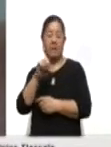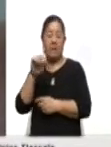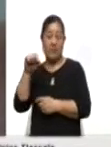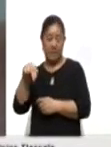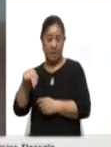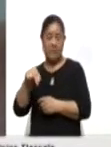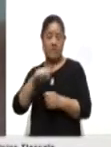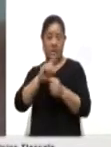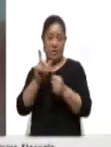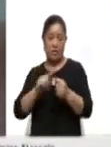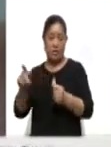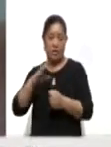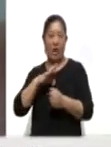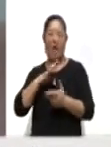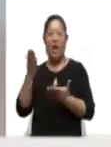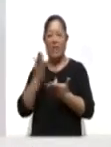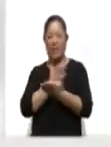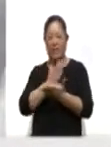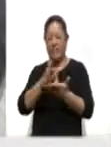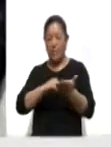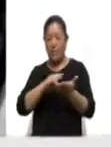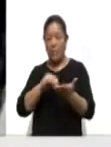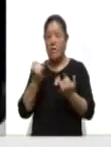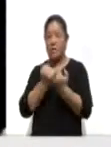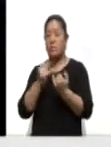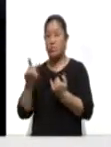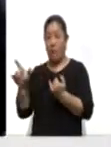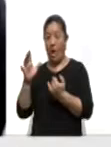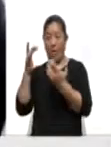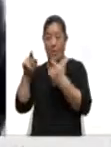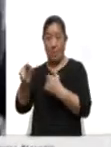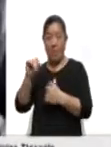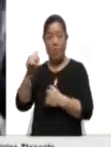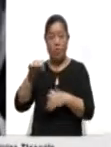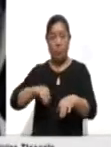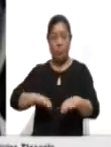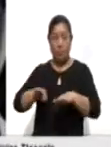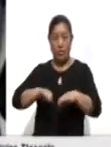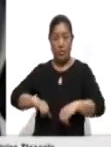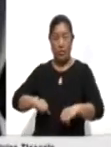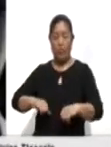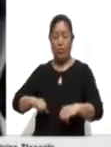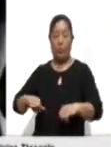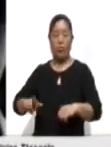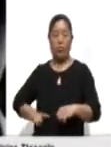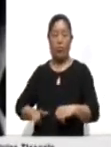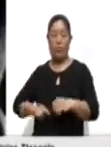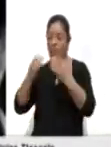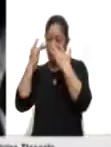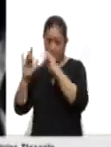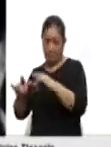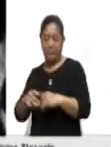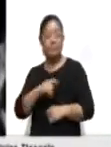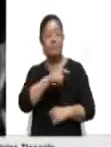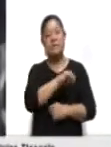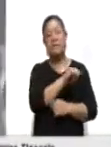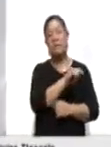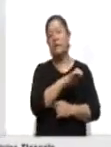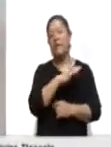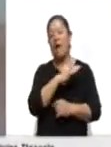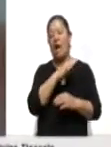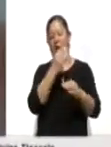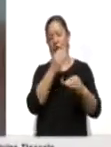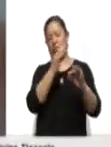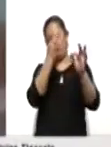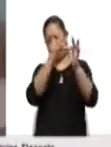en funciones, pues documentos de separación del cargo. Elite habilitó un área para el registro de candidatos que cumple con todos los protocolos de bioseguridad.